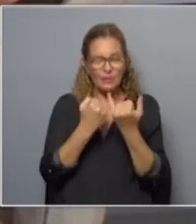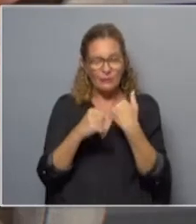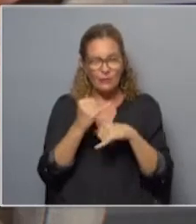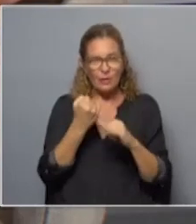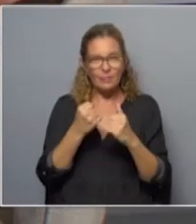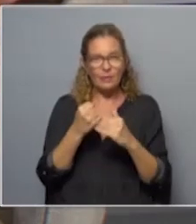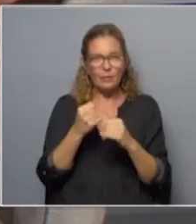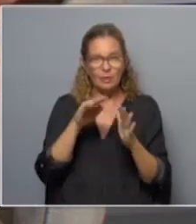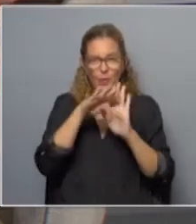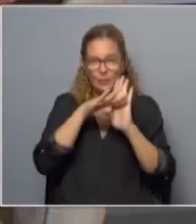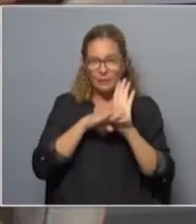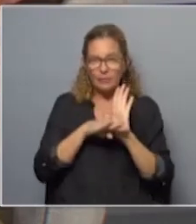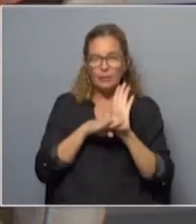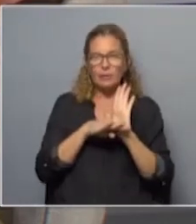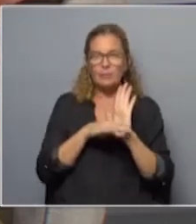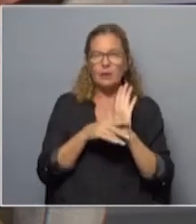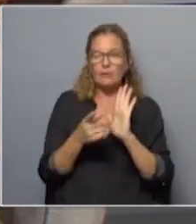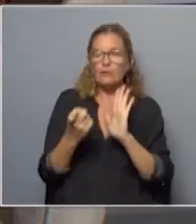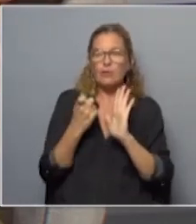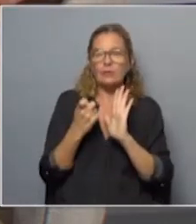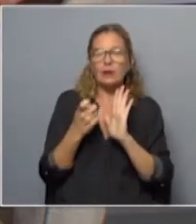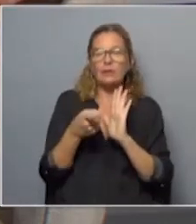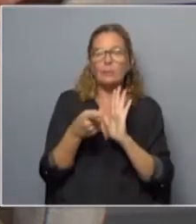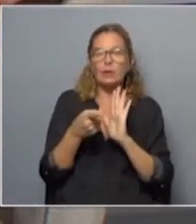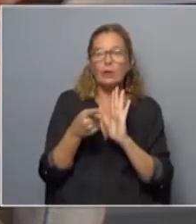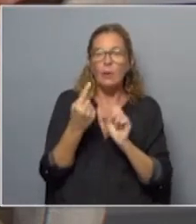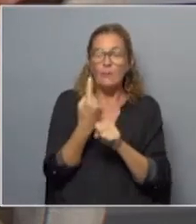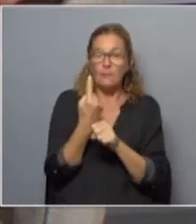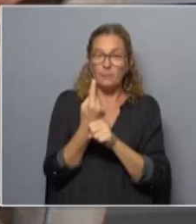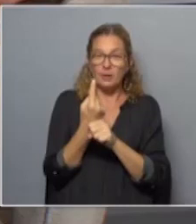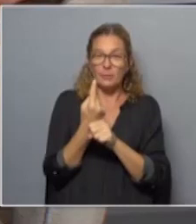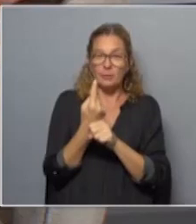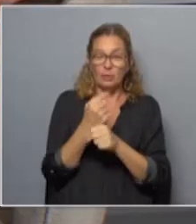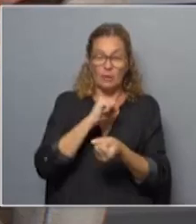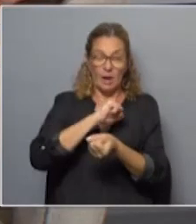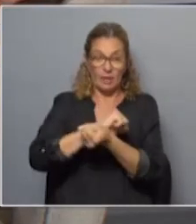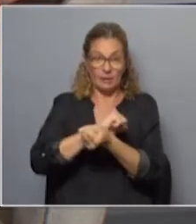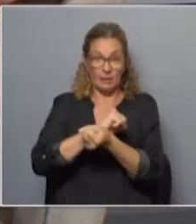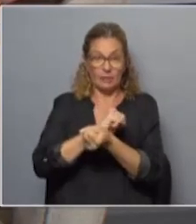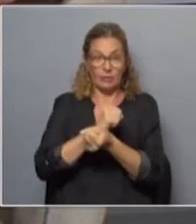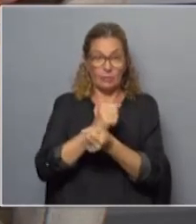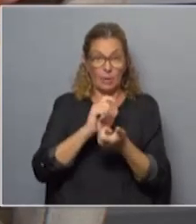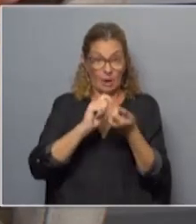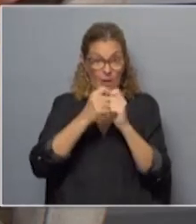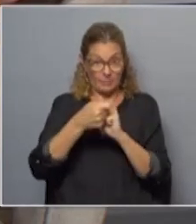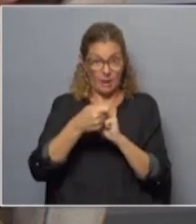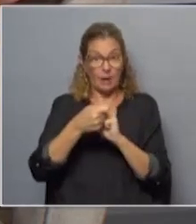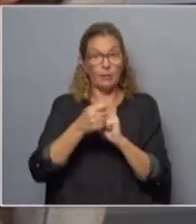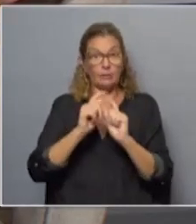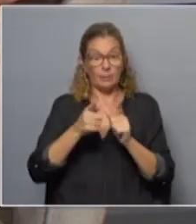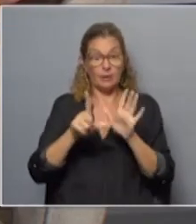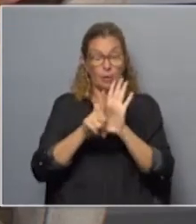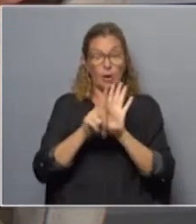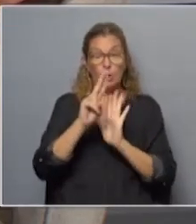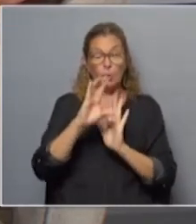con recomendaciones para fortalecer las garantías en los primeros momentos de la detención, cosa que ha modificado, se ha modificado con